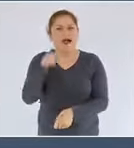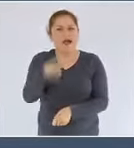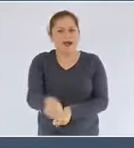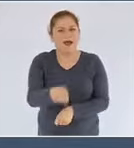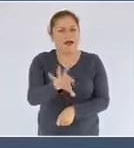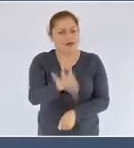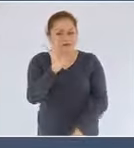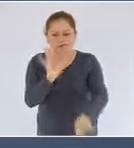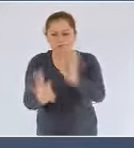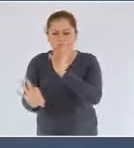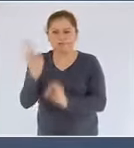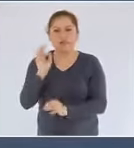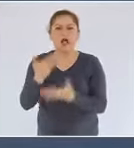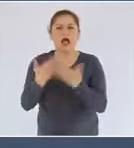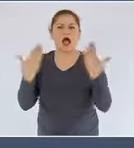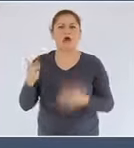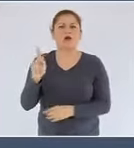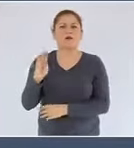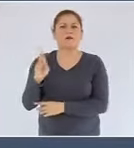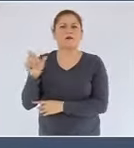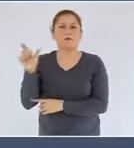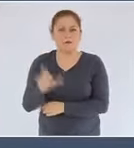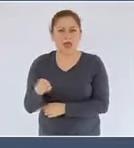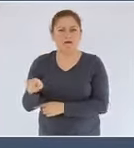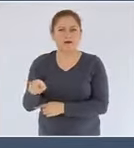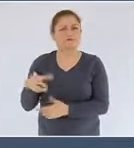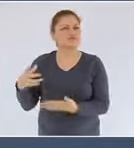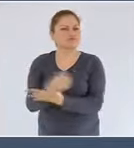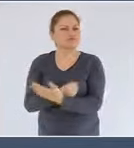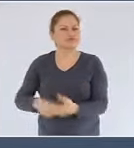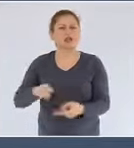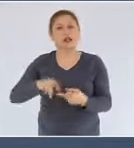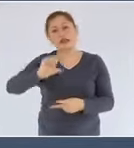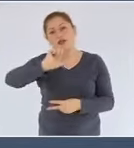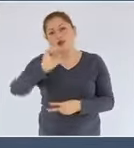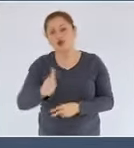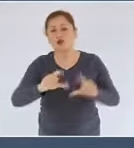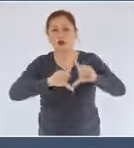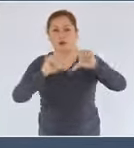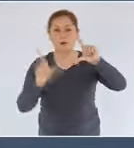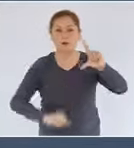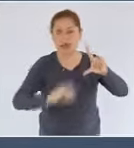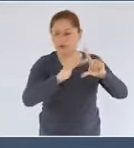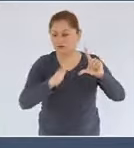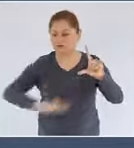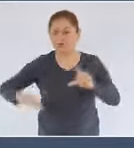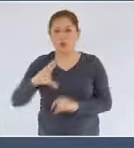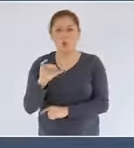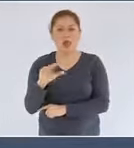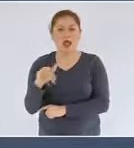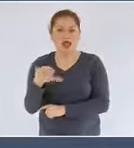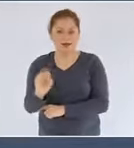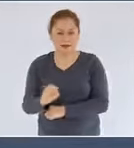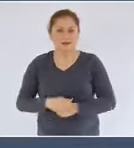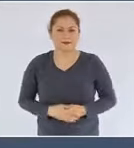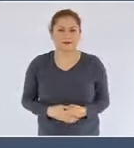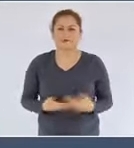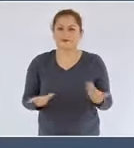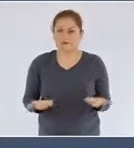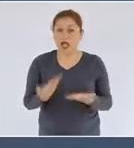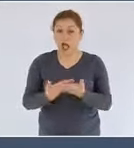así como en cuencas terrestres del sureste del país. Con los resultados que hoy estamos